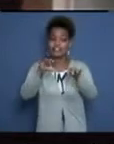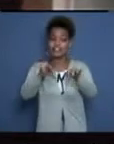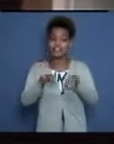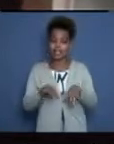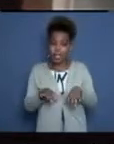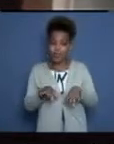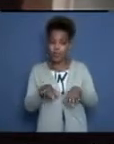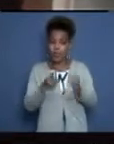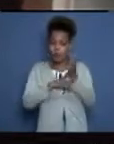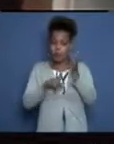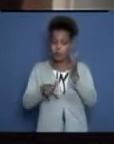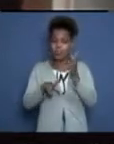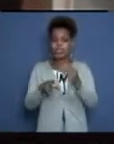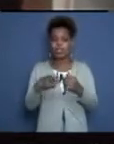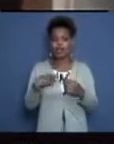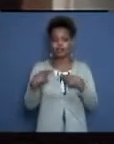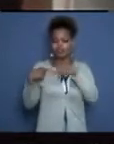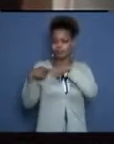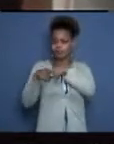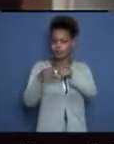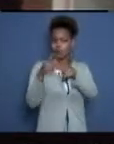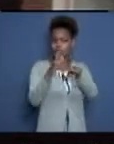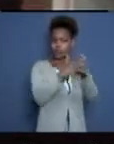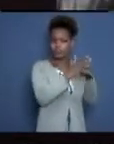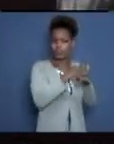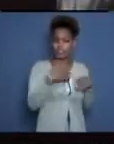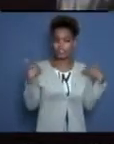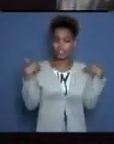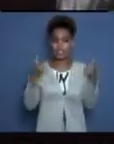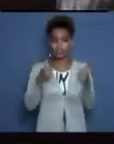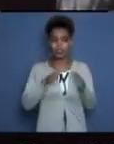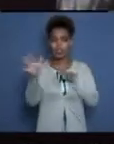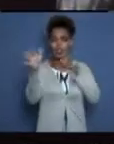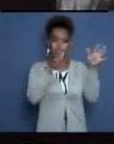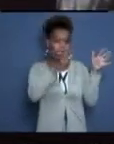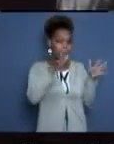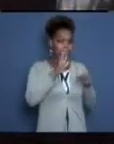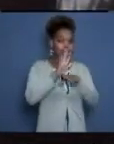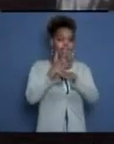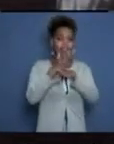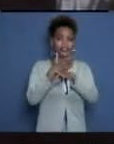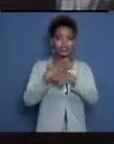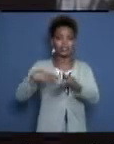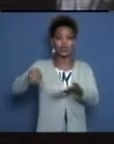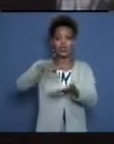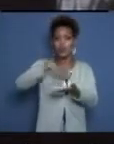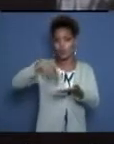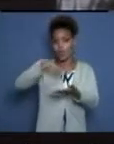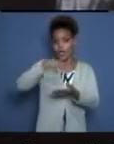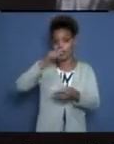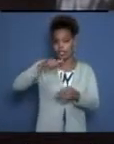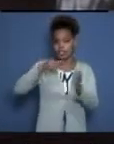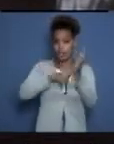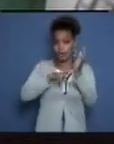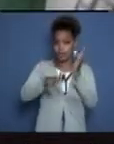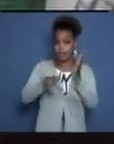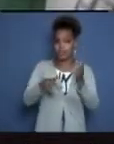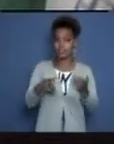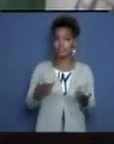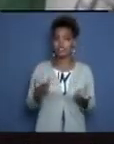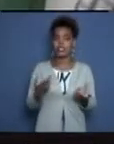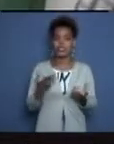acompañado de otras autoridades, estuvo de recorrido en varias instituciones hospitalarias de nuestra provincia, sobre todo